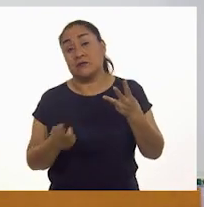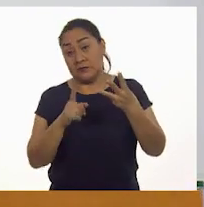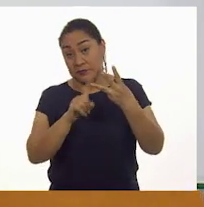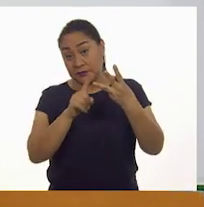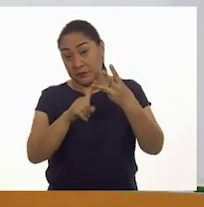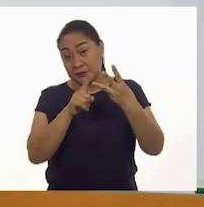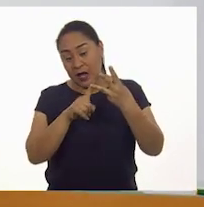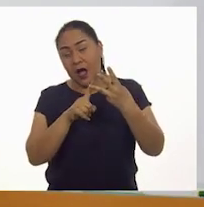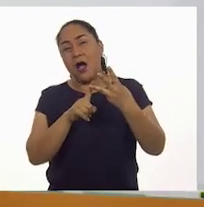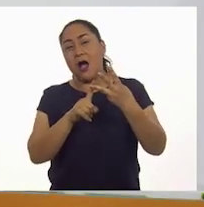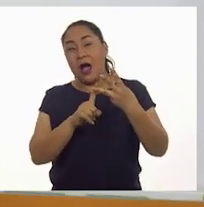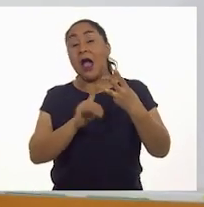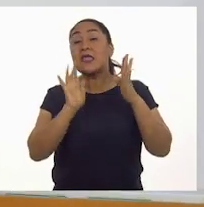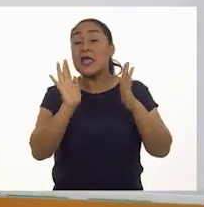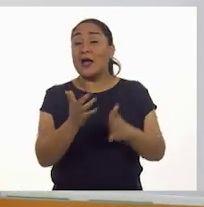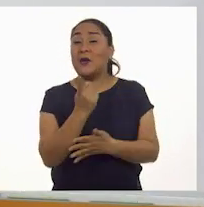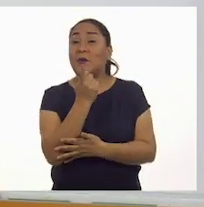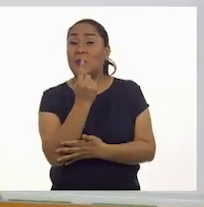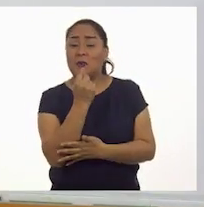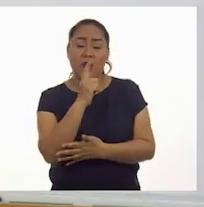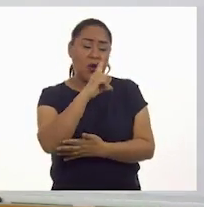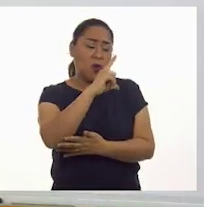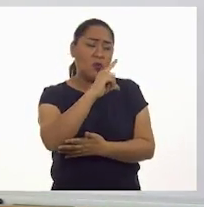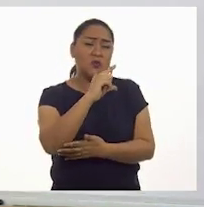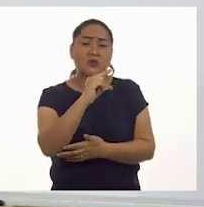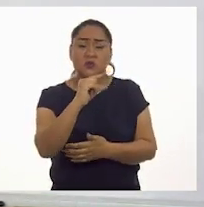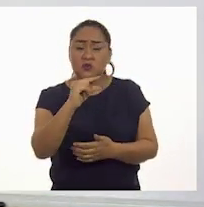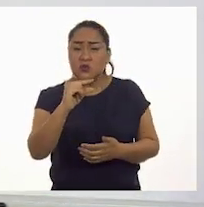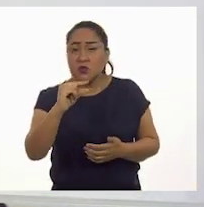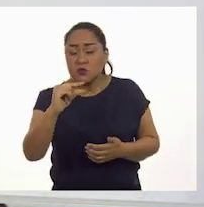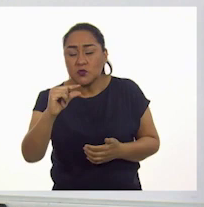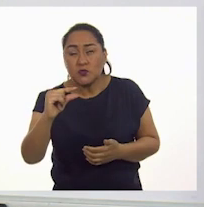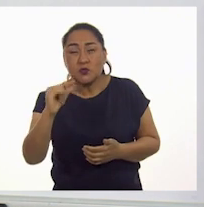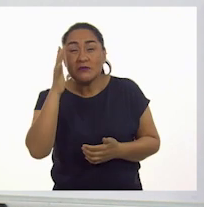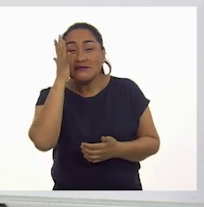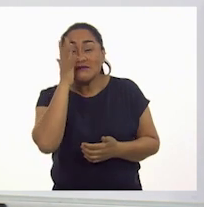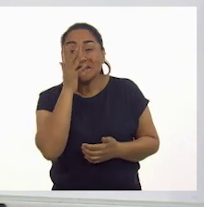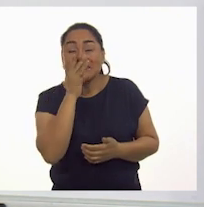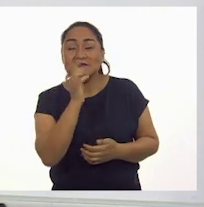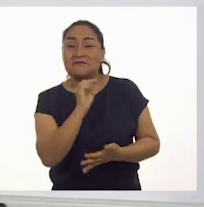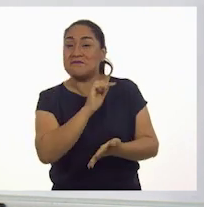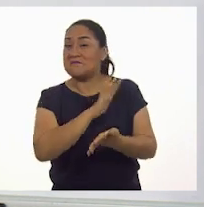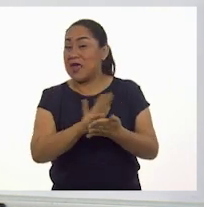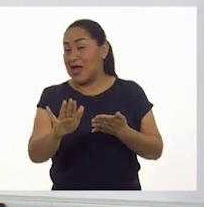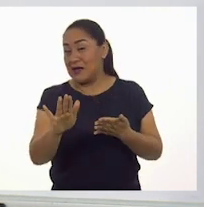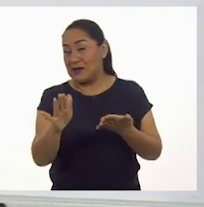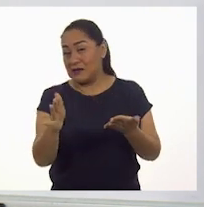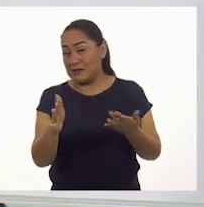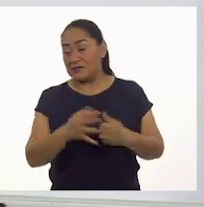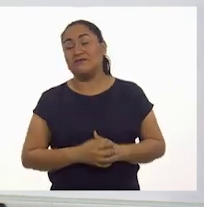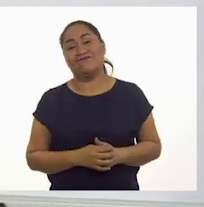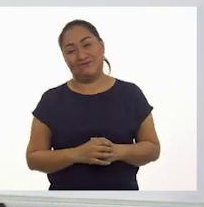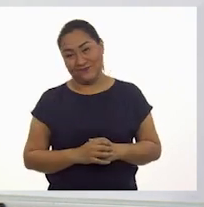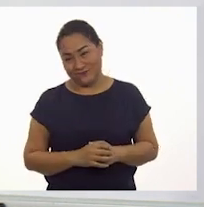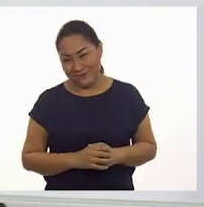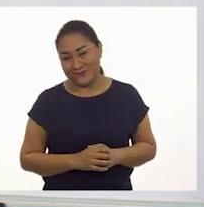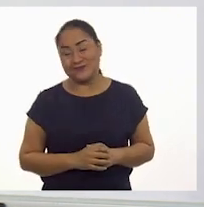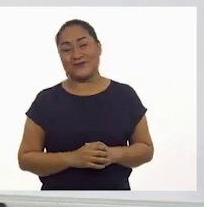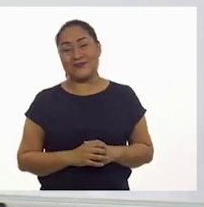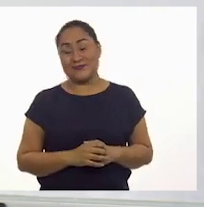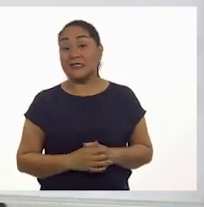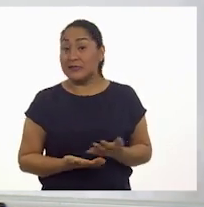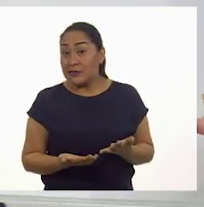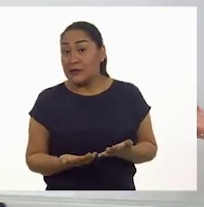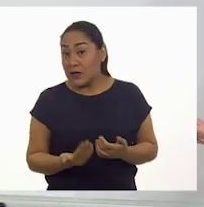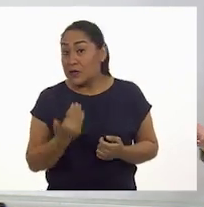tres, la vela ya es muy chiquitita y está a punto de terminarse. Muy